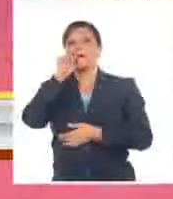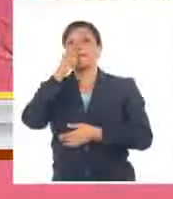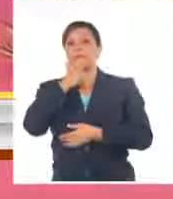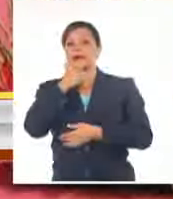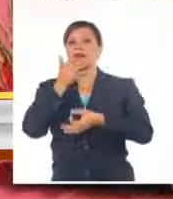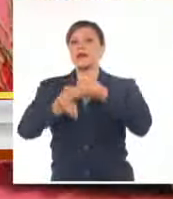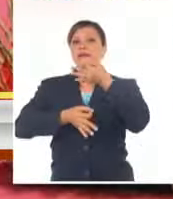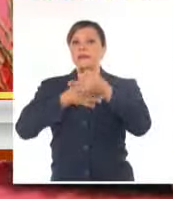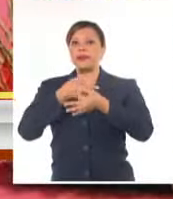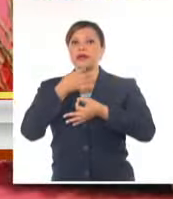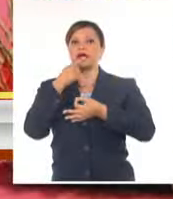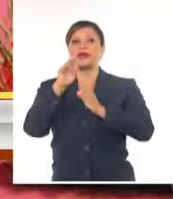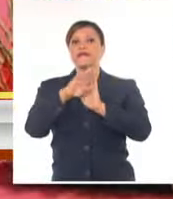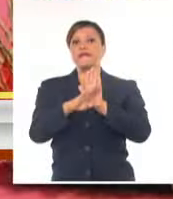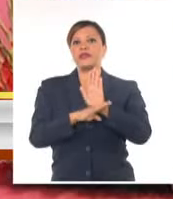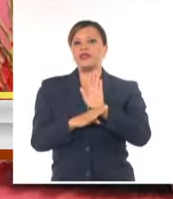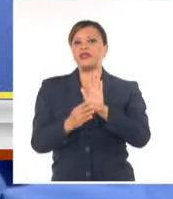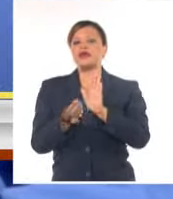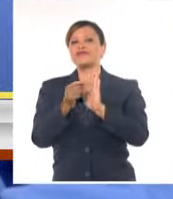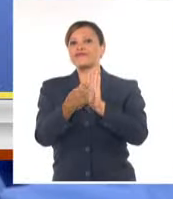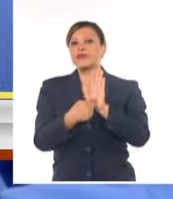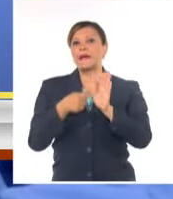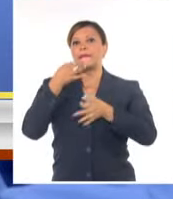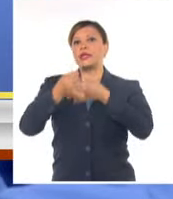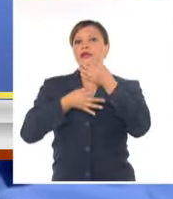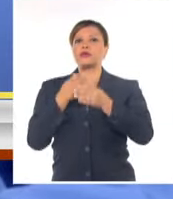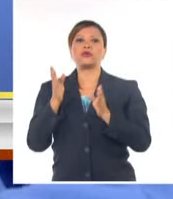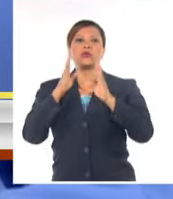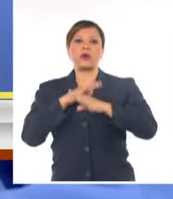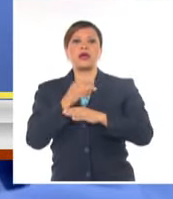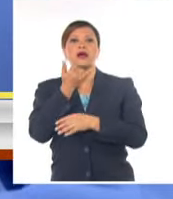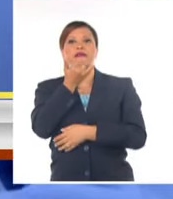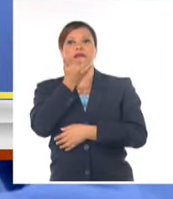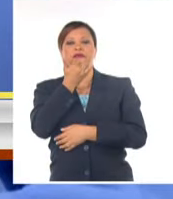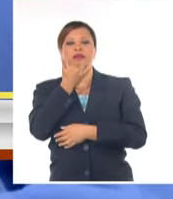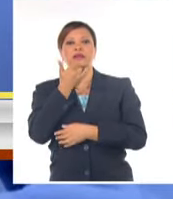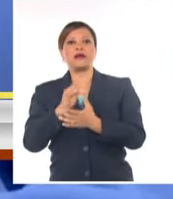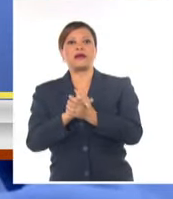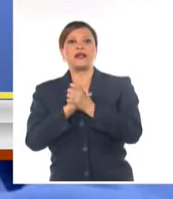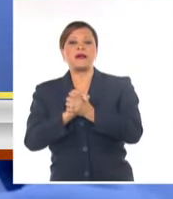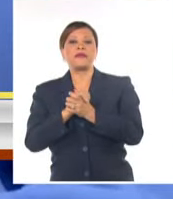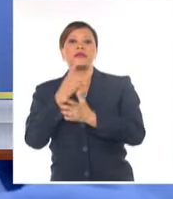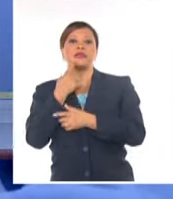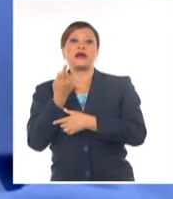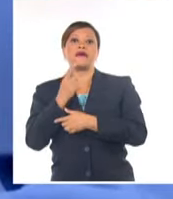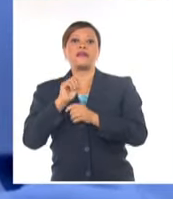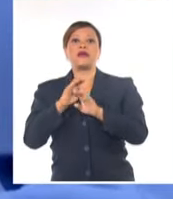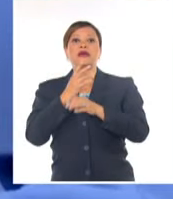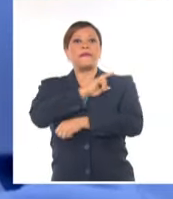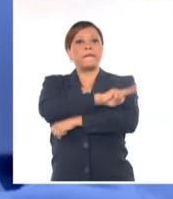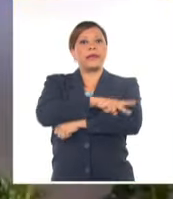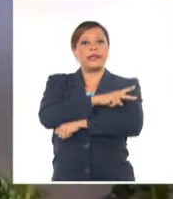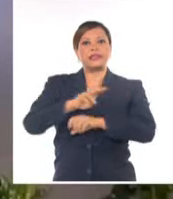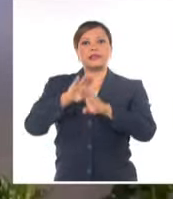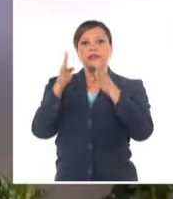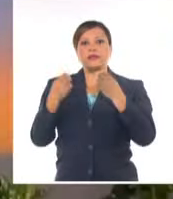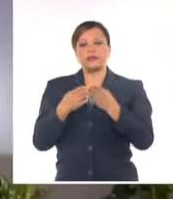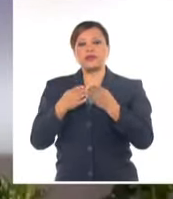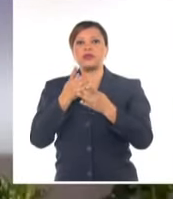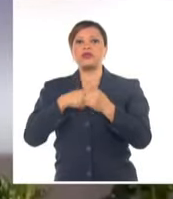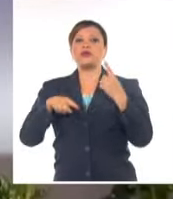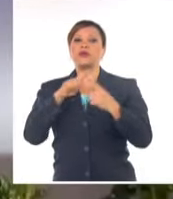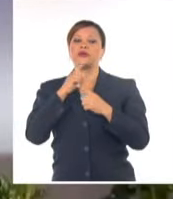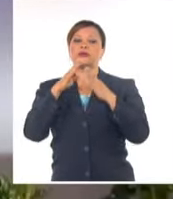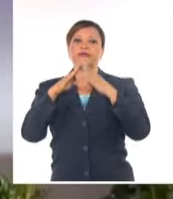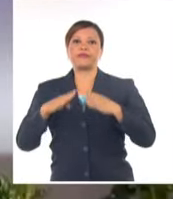carecen de fundamentos afectan las relaciones armónicas entre los pueblos del mundo y atentan contra la paz el desarrollo